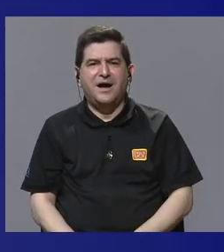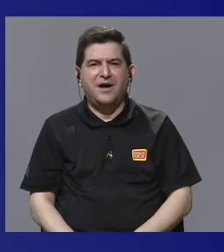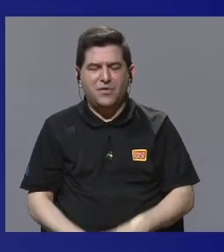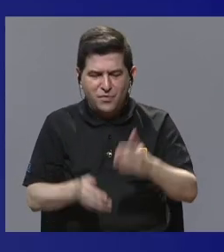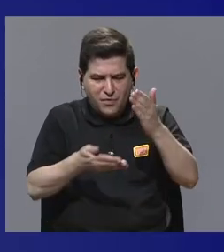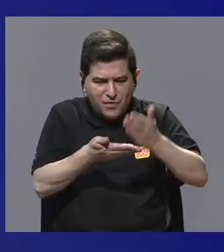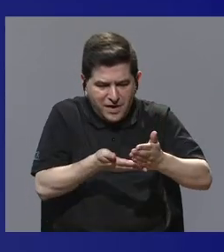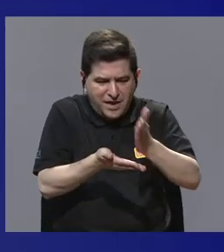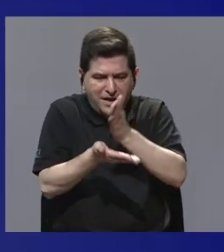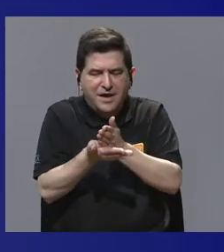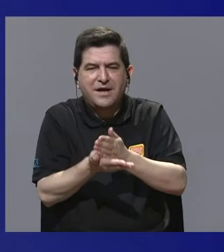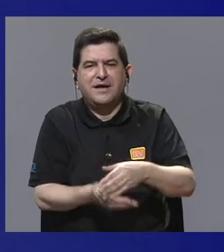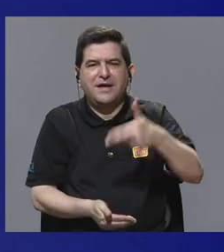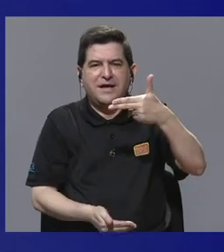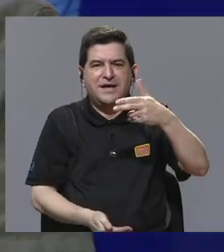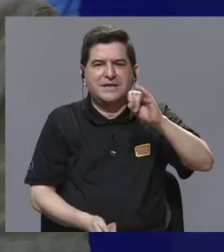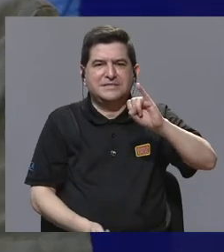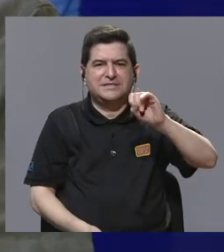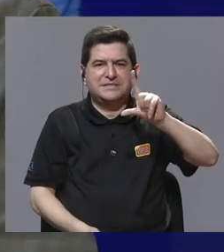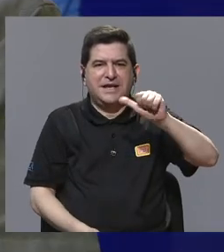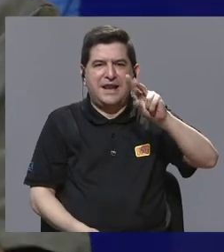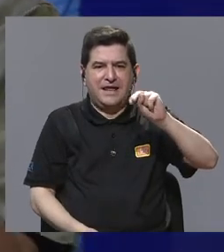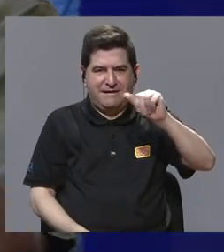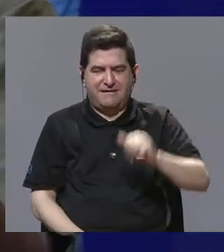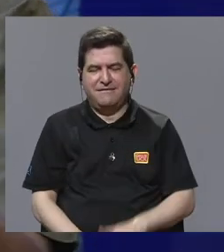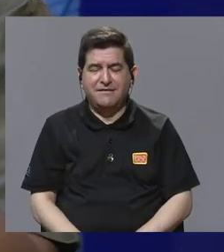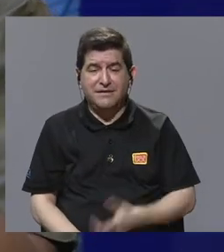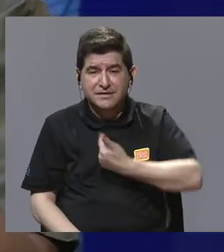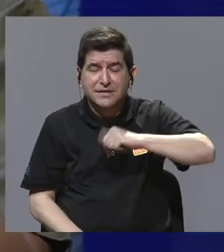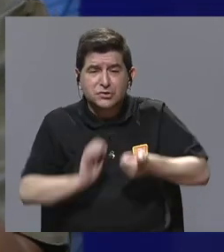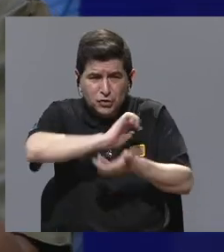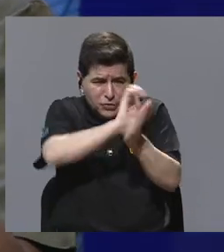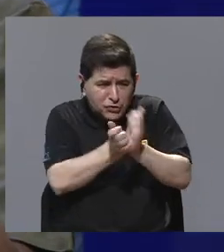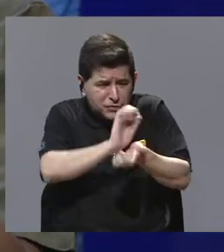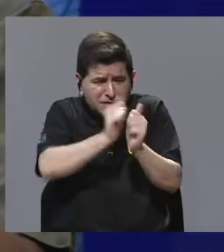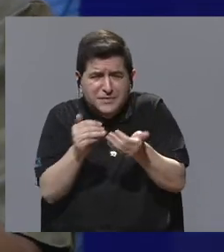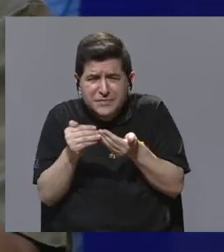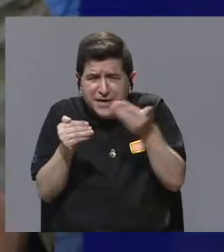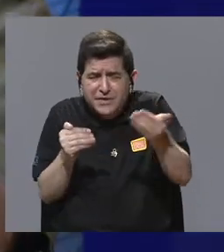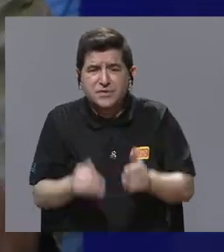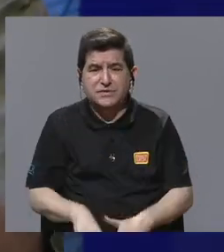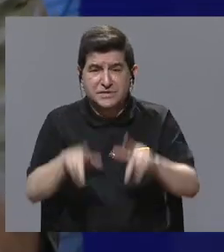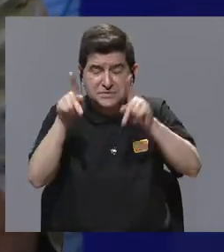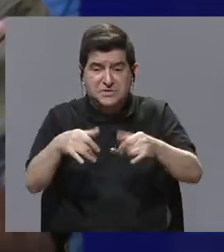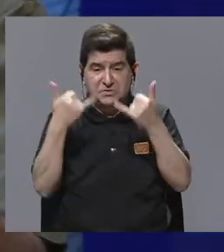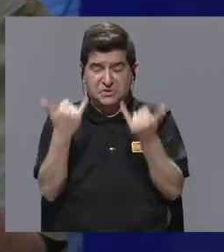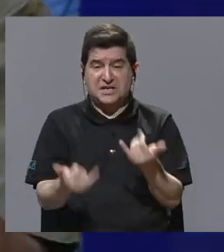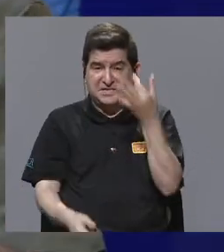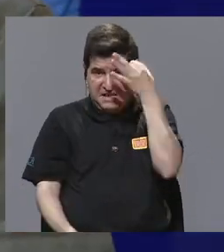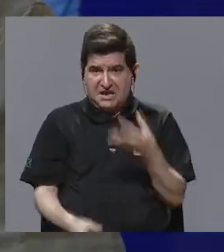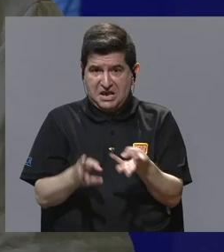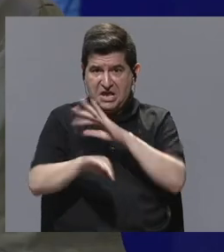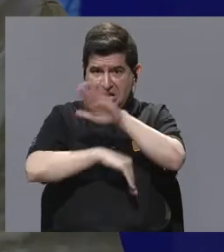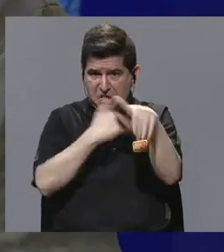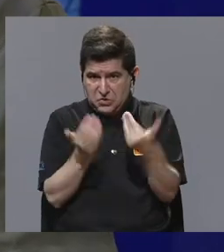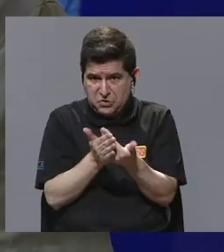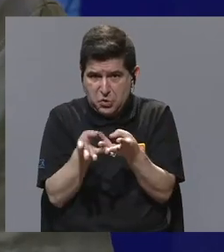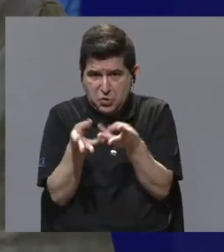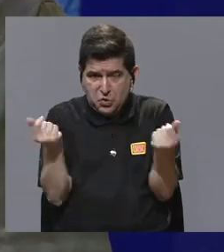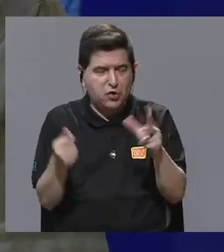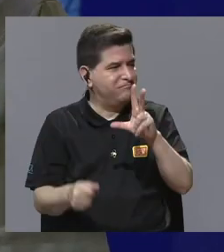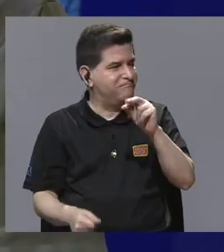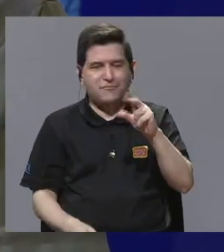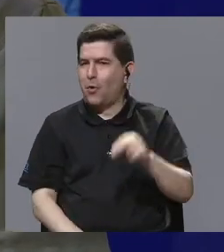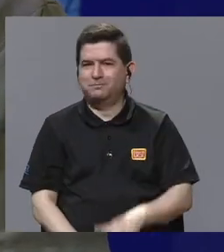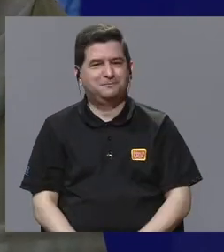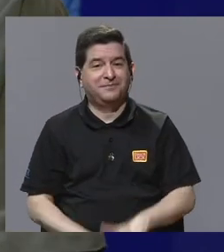de nuestro régimen y sistema político, aunque cambiáramos mil cosas que quiere la gente y piensa que así ya lo resolvemos todo, tampoco. Muy